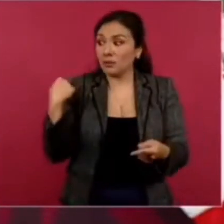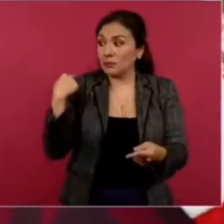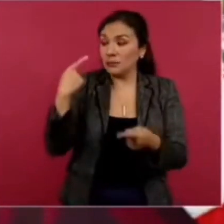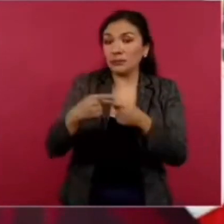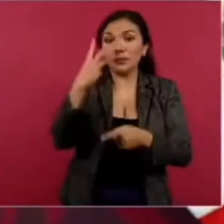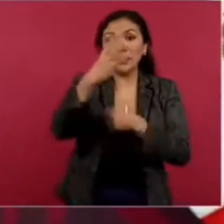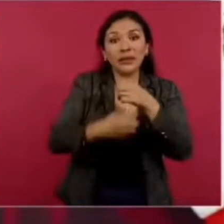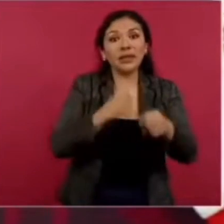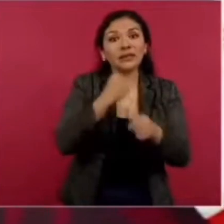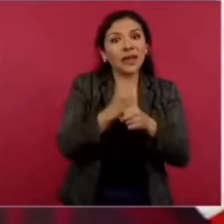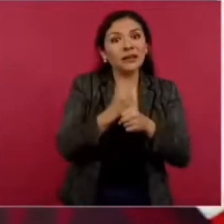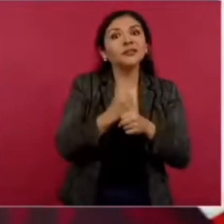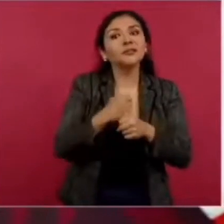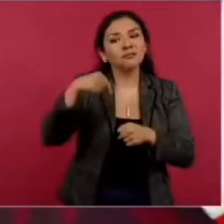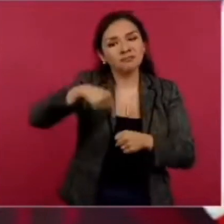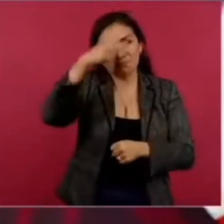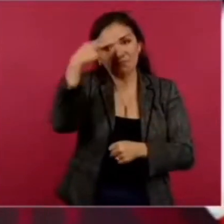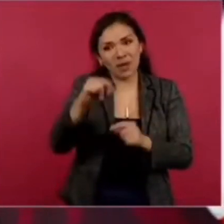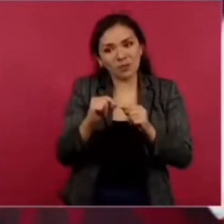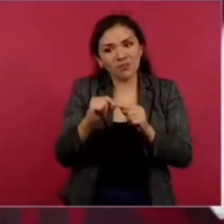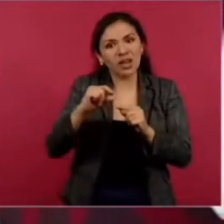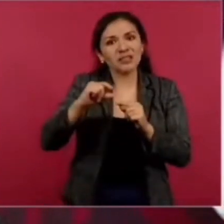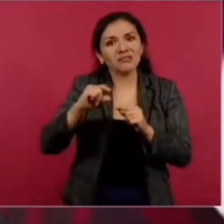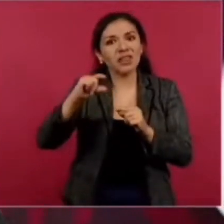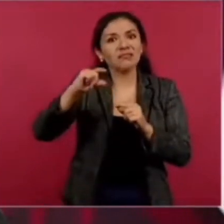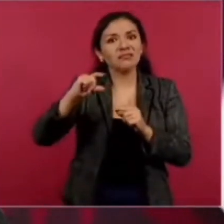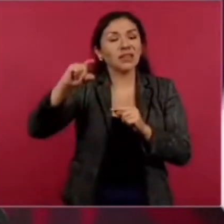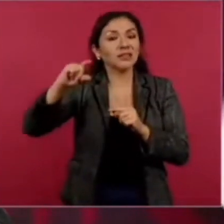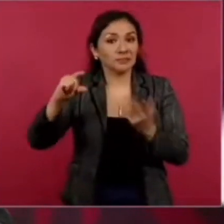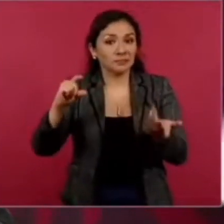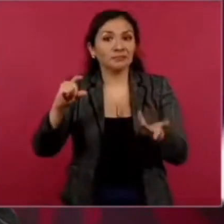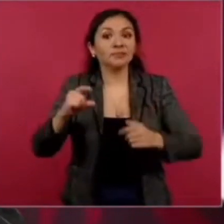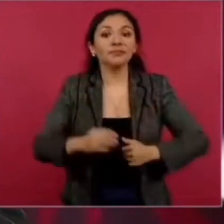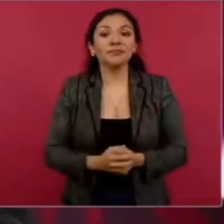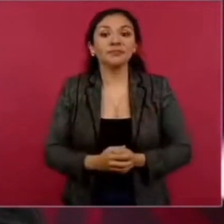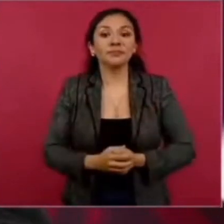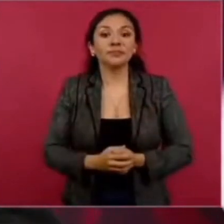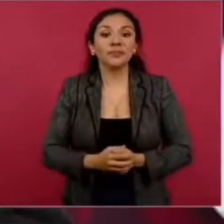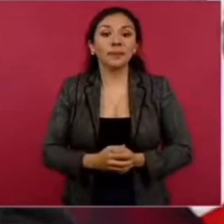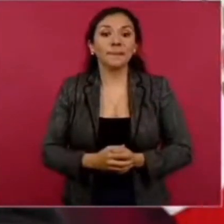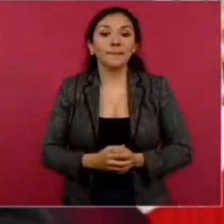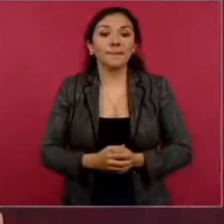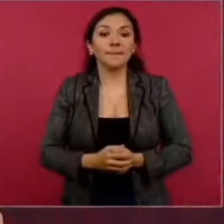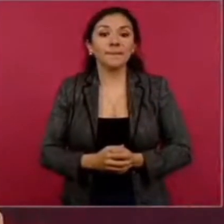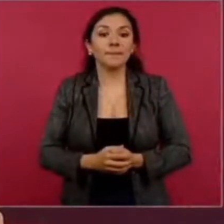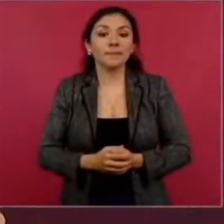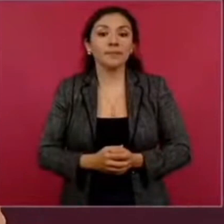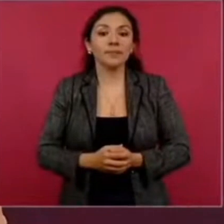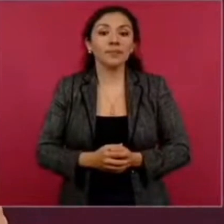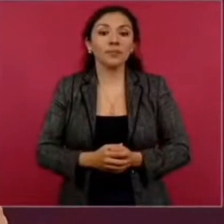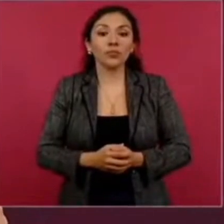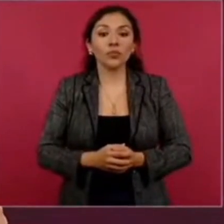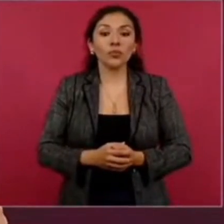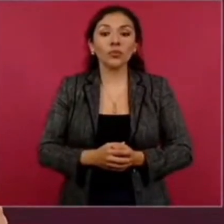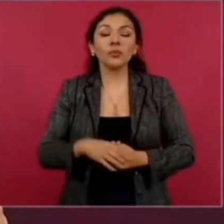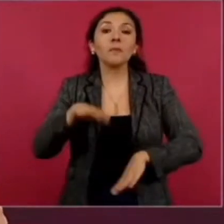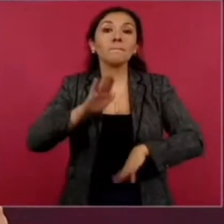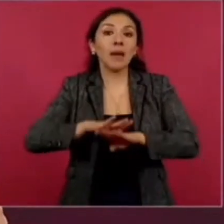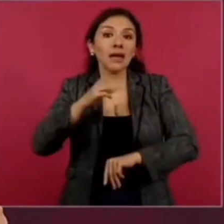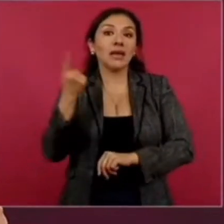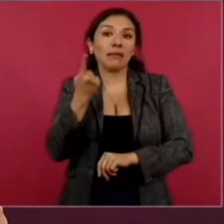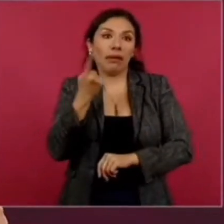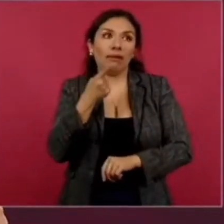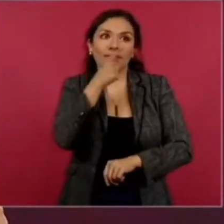creciendo más que la economía de Estados